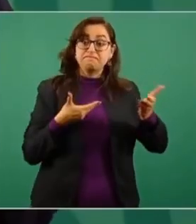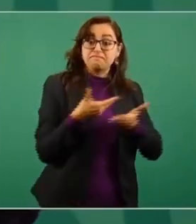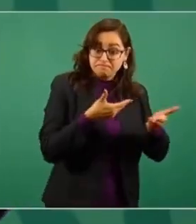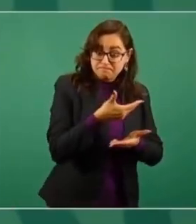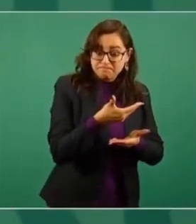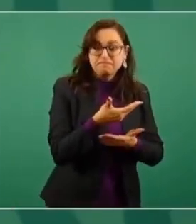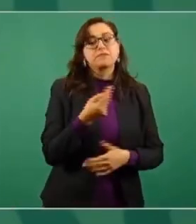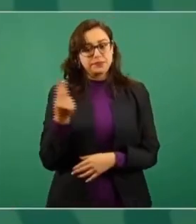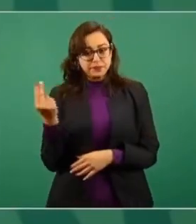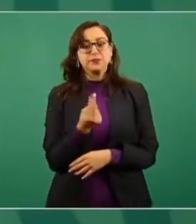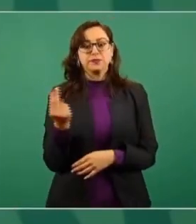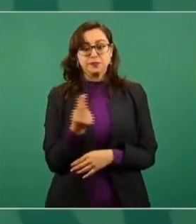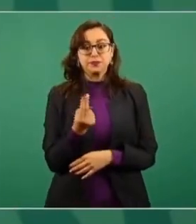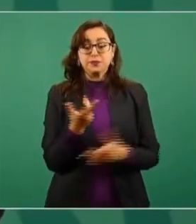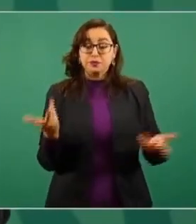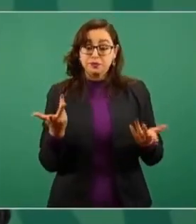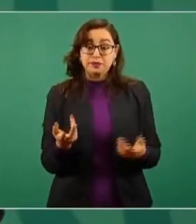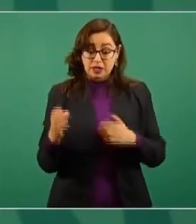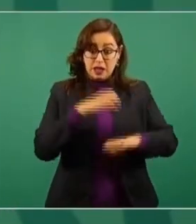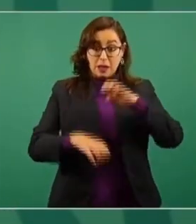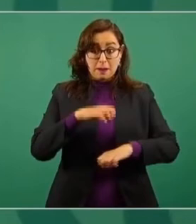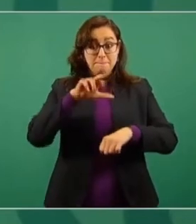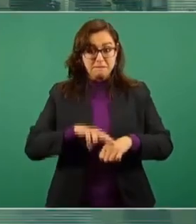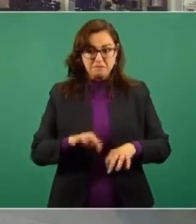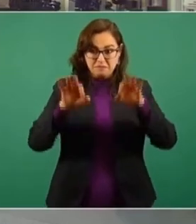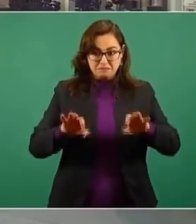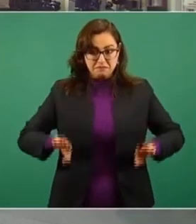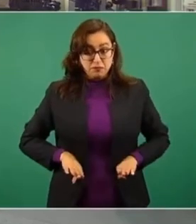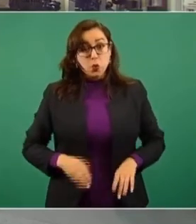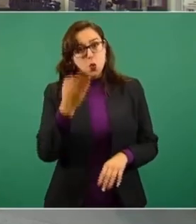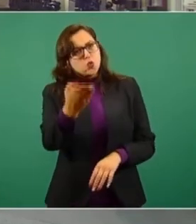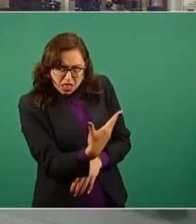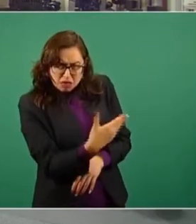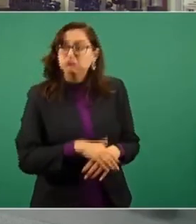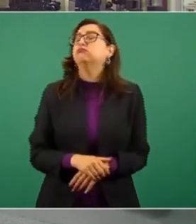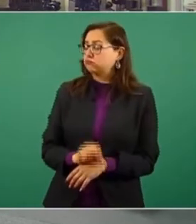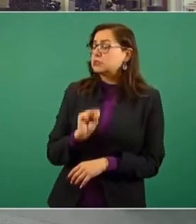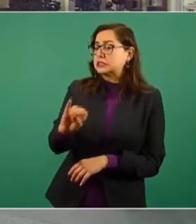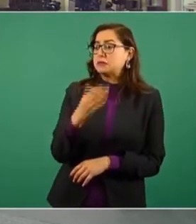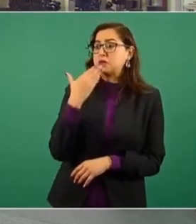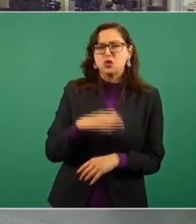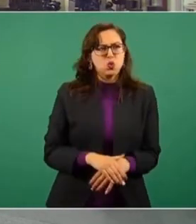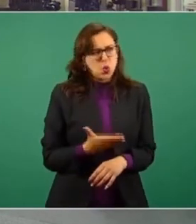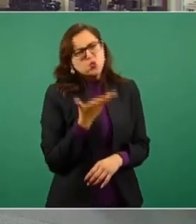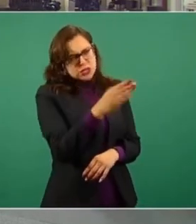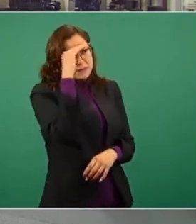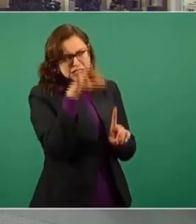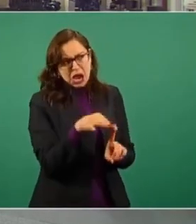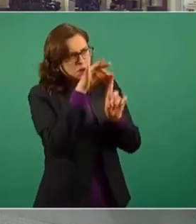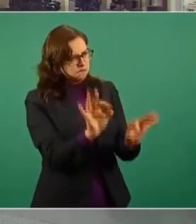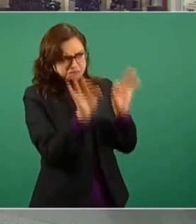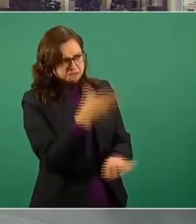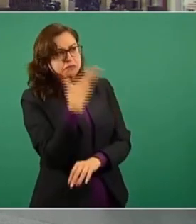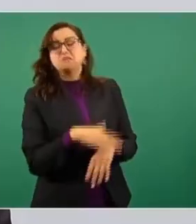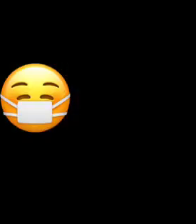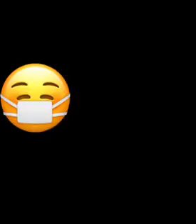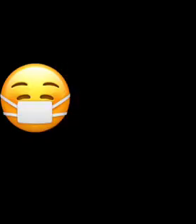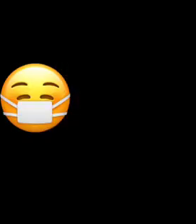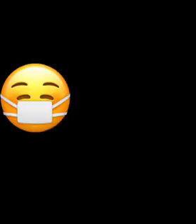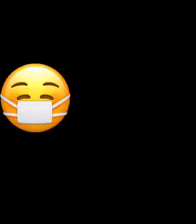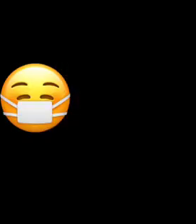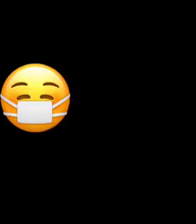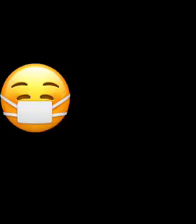Entonces, necesitamos un buen embajador. ¿Usted considera que Esteban... Sí, muy bueno. ¿O es el idónimo? ¿Usted considera que él es el idónimo? Sí, de primera.